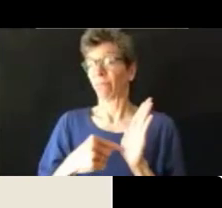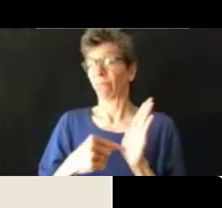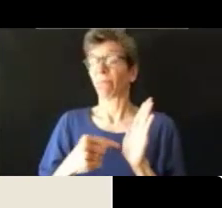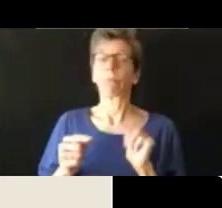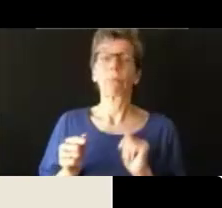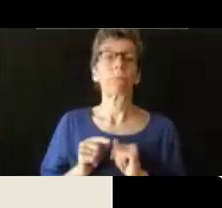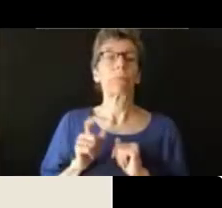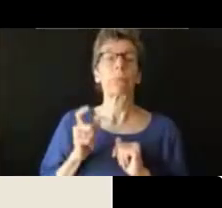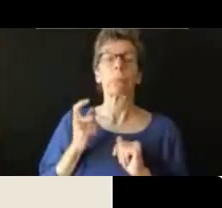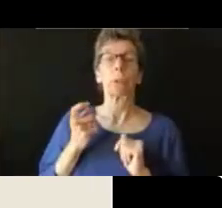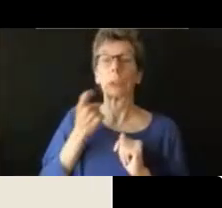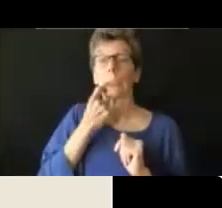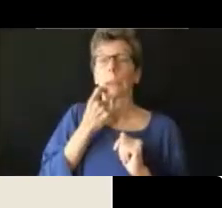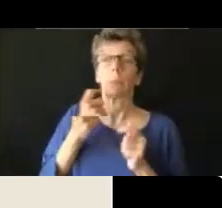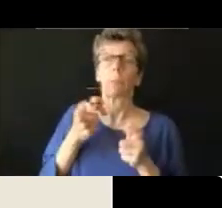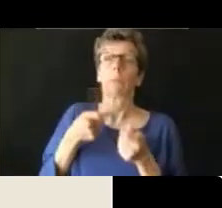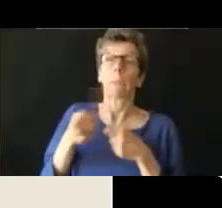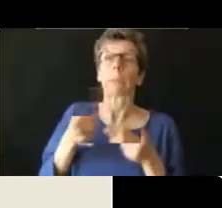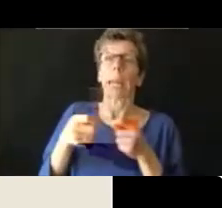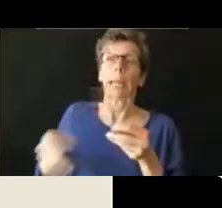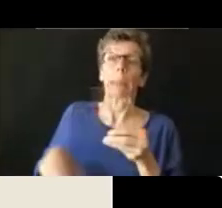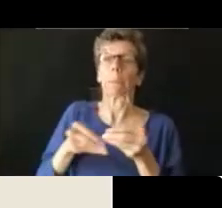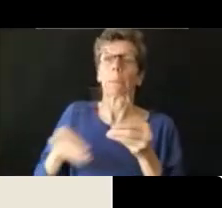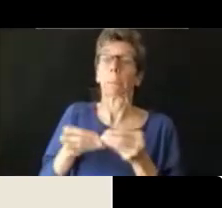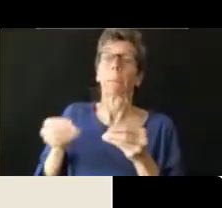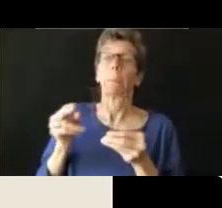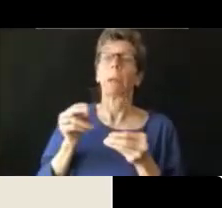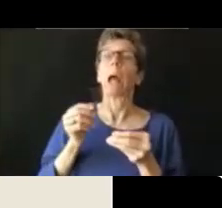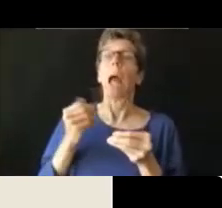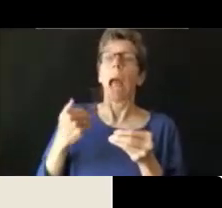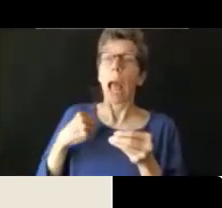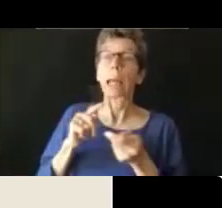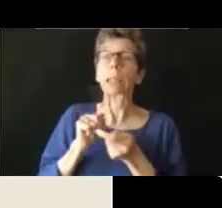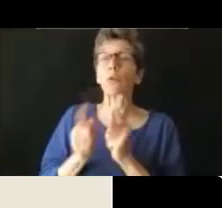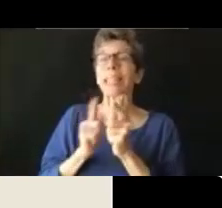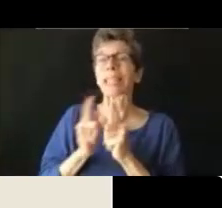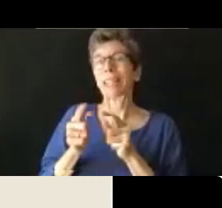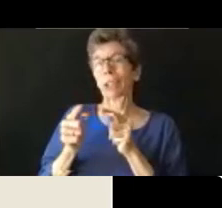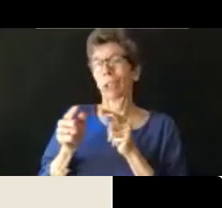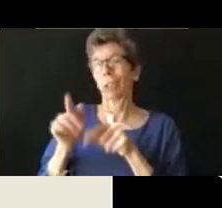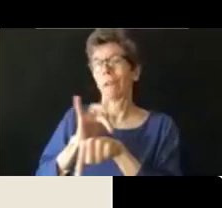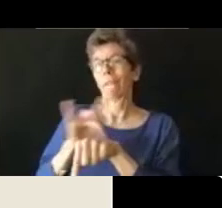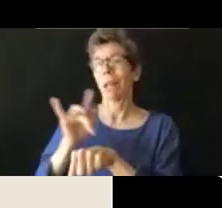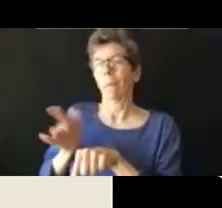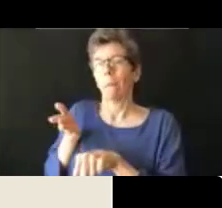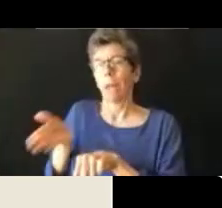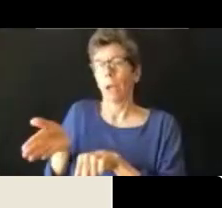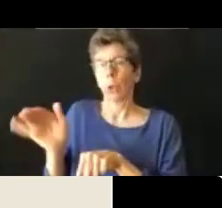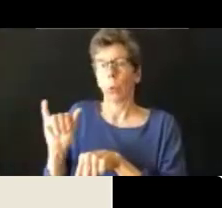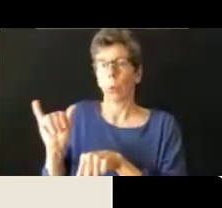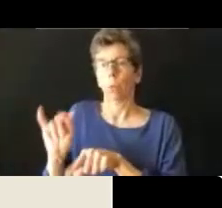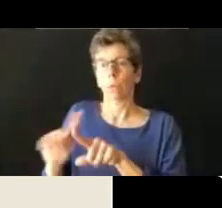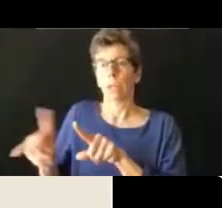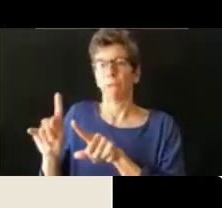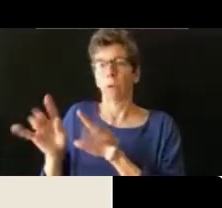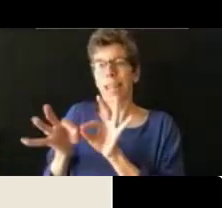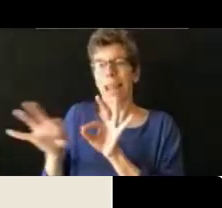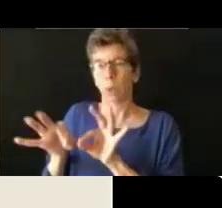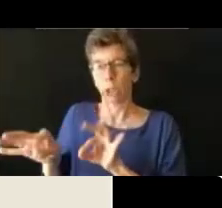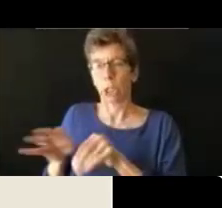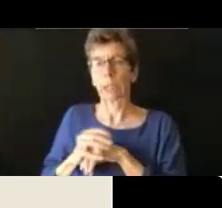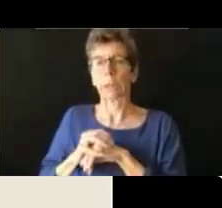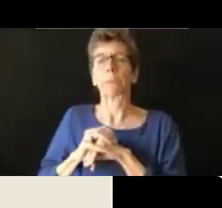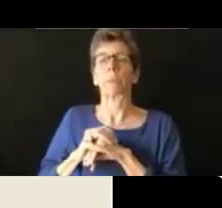constantemente está actualizada y también está siendo traducida en muchos idiomas y en diferentes formatos.